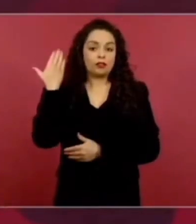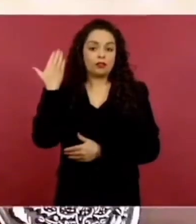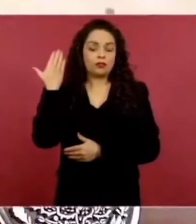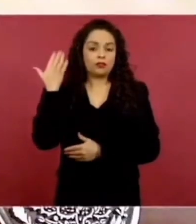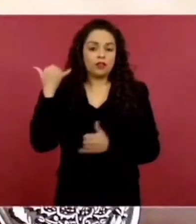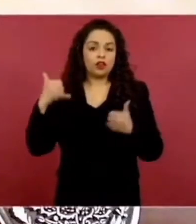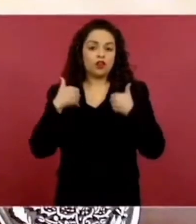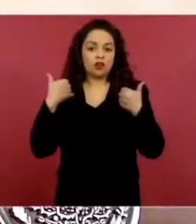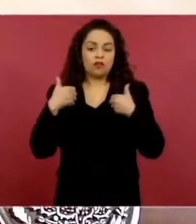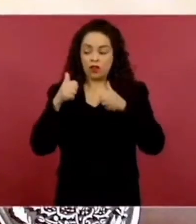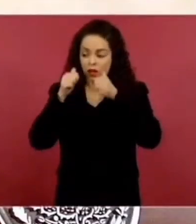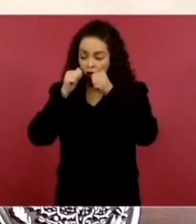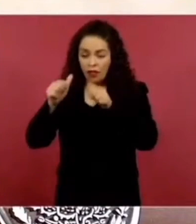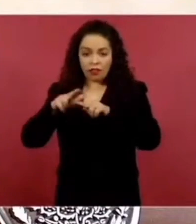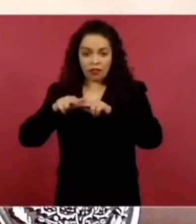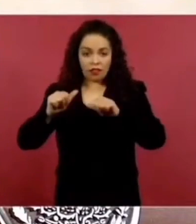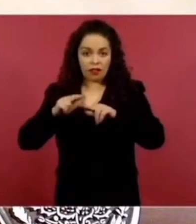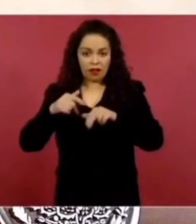Por ejemplo,